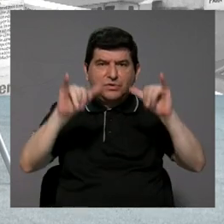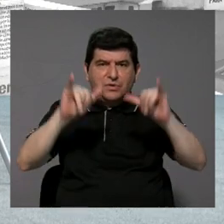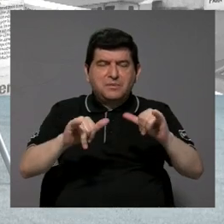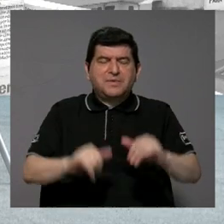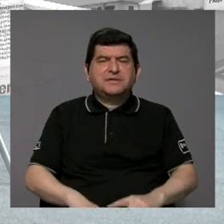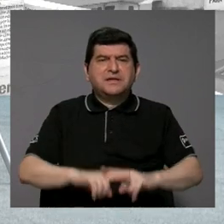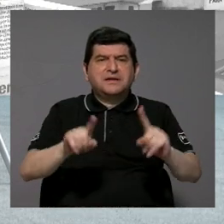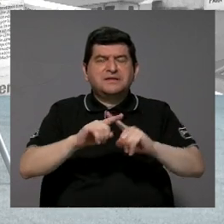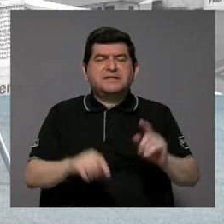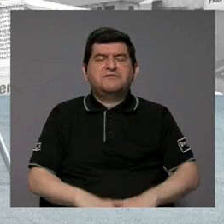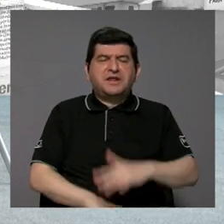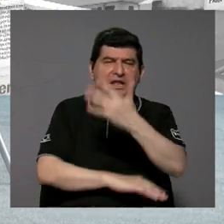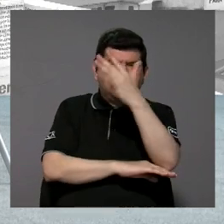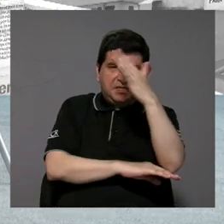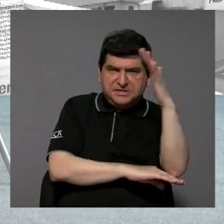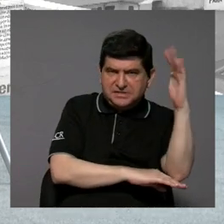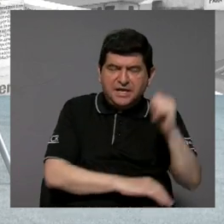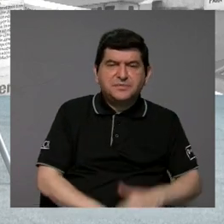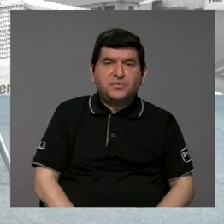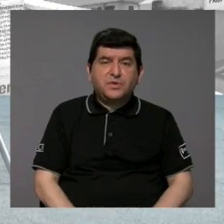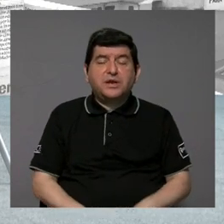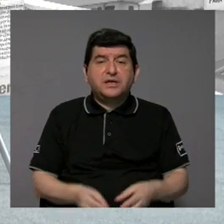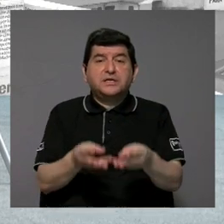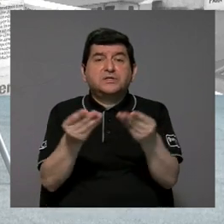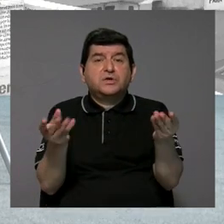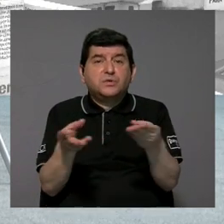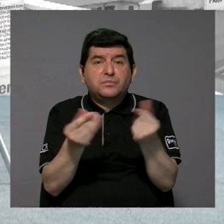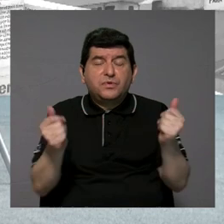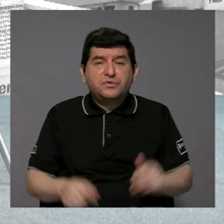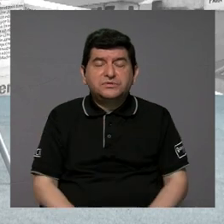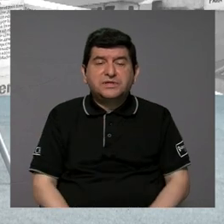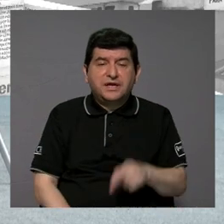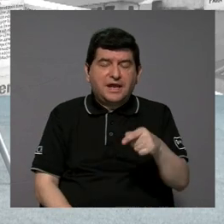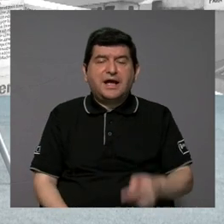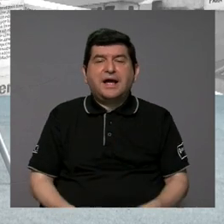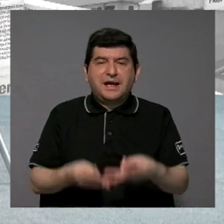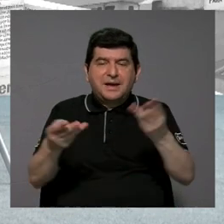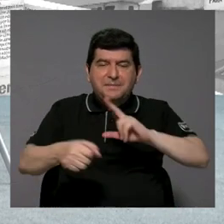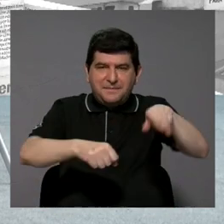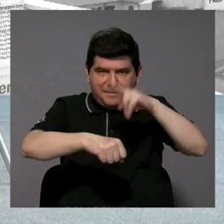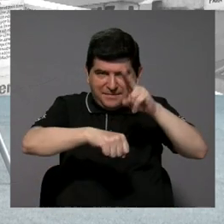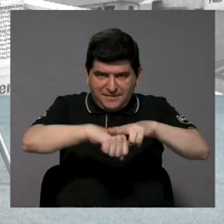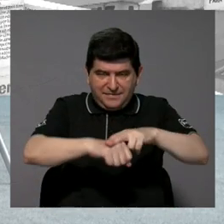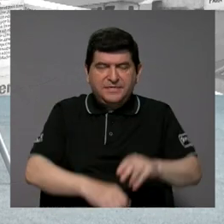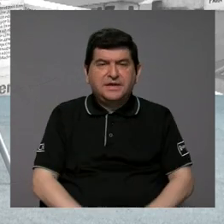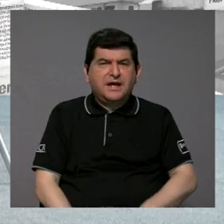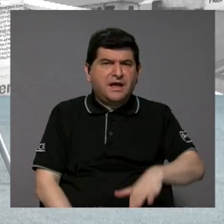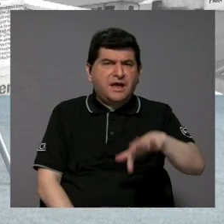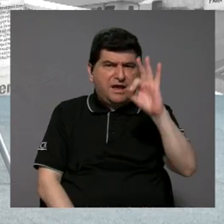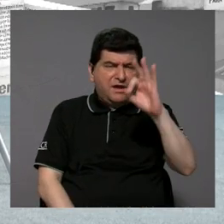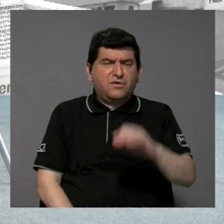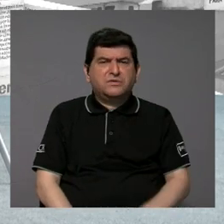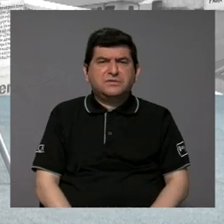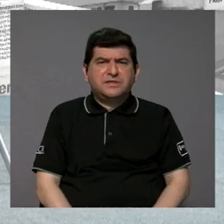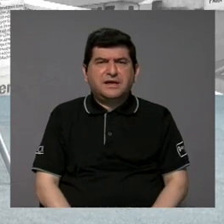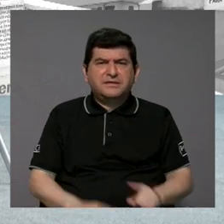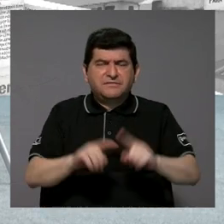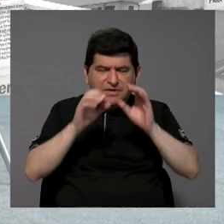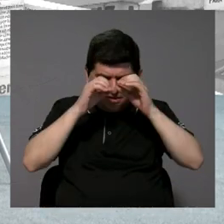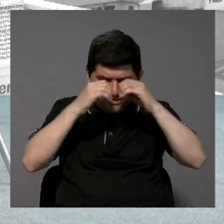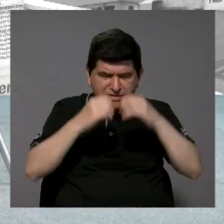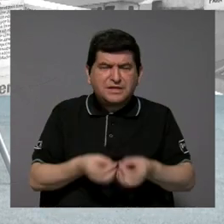mantener arbences, mantener árboles, arbustos, que me produzcan materia orgánica, porque se ha encontrado que los